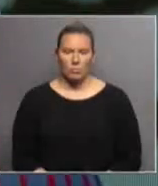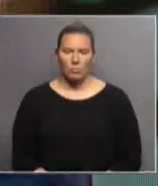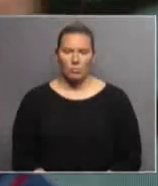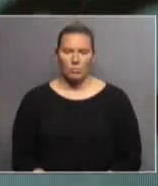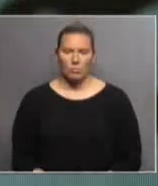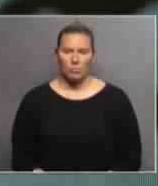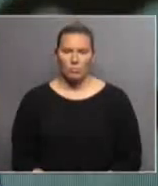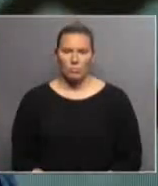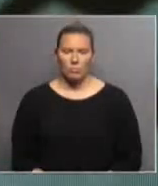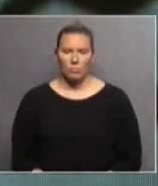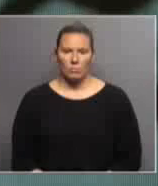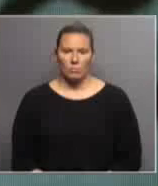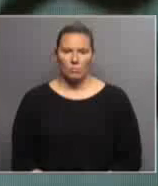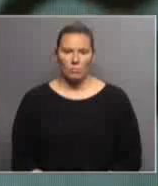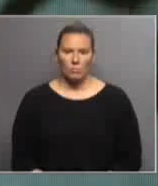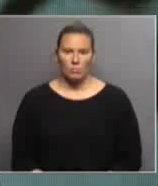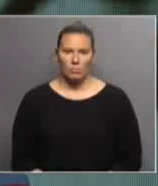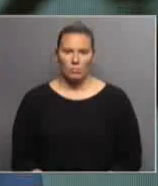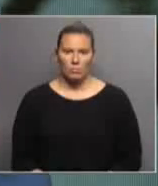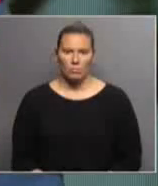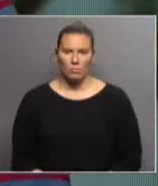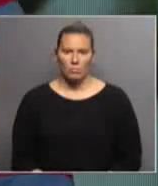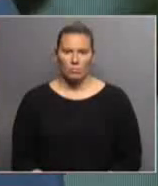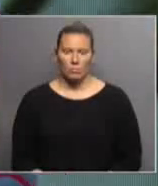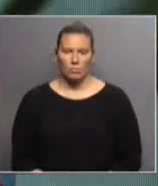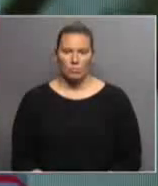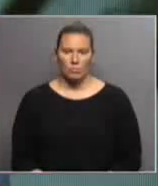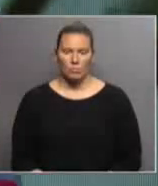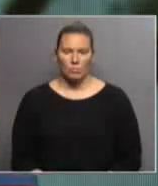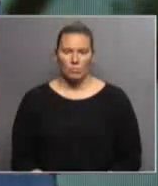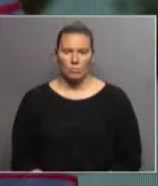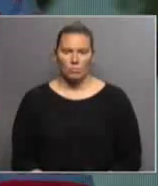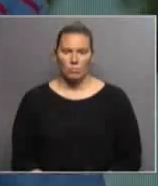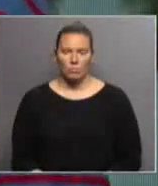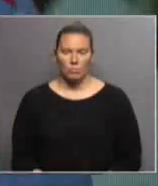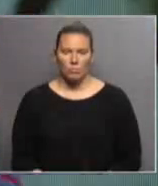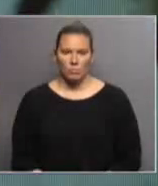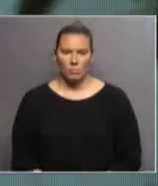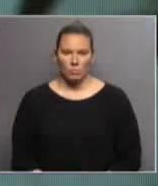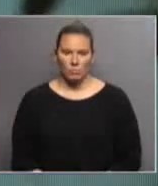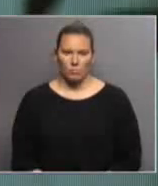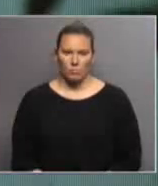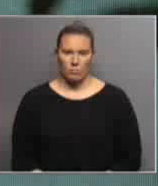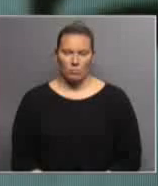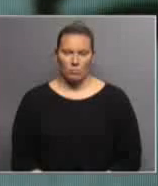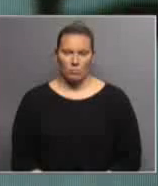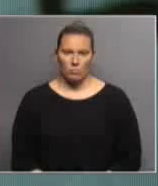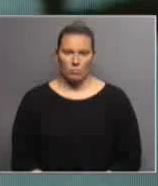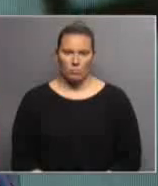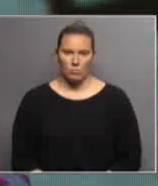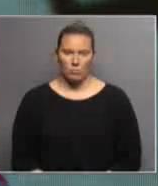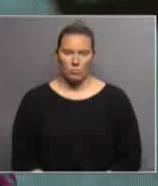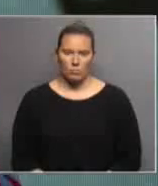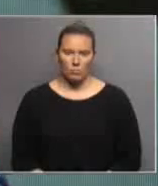Sordos y hemos logrado tener que los sordos tengan accesibilidad a la educación. Tanto en